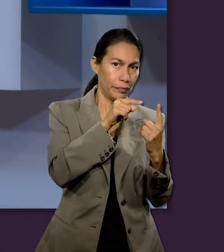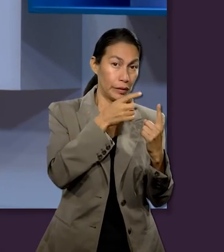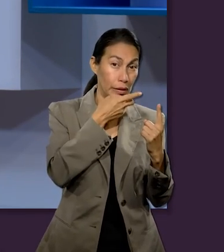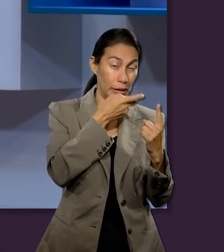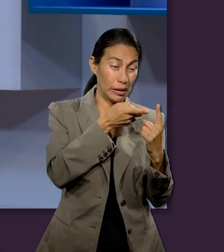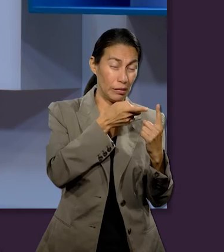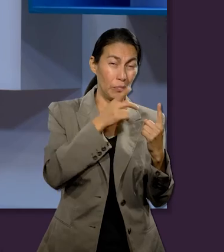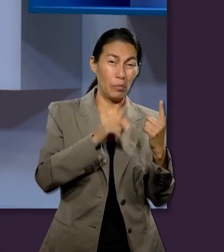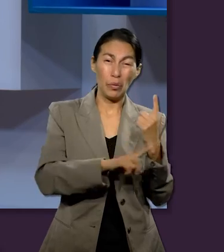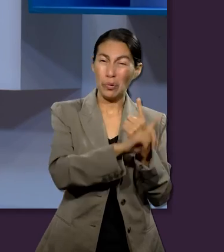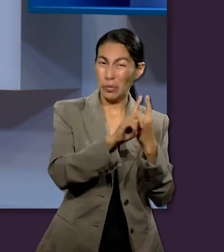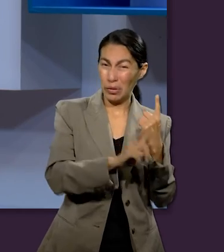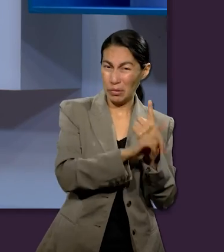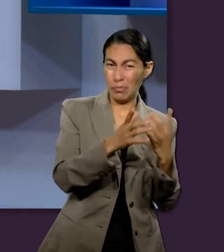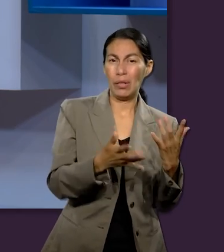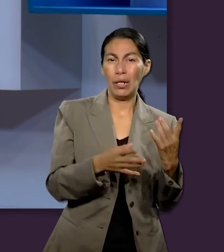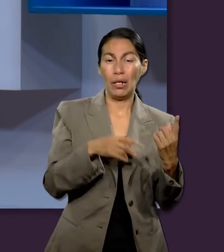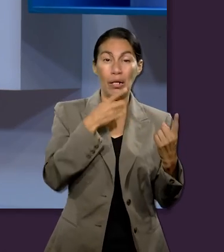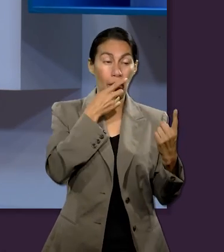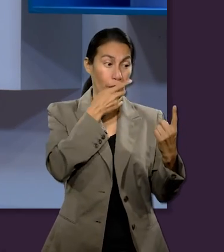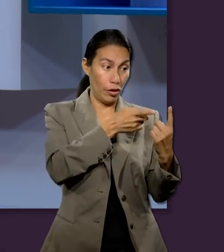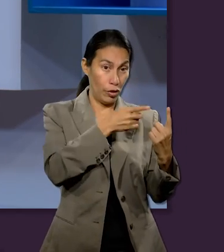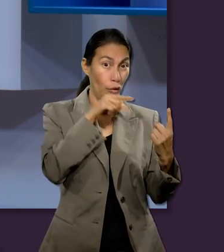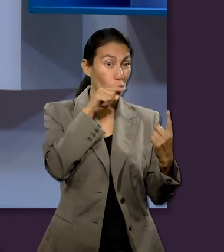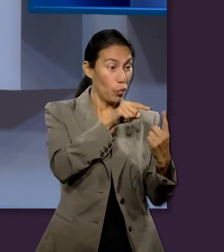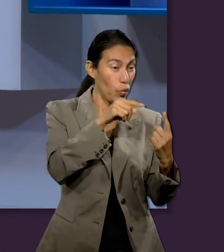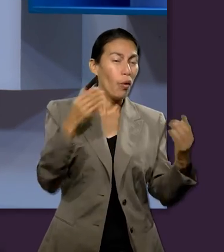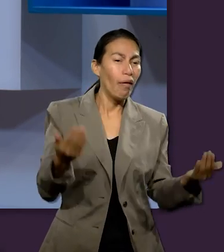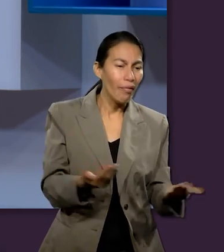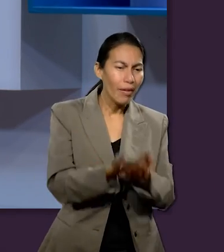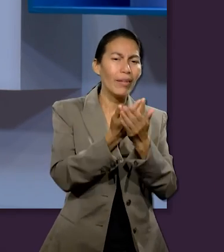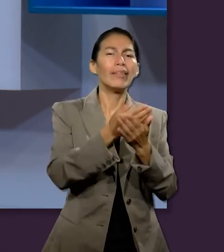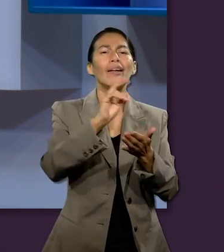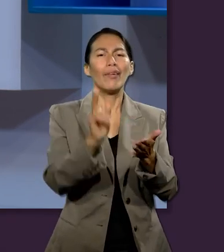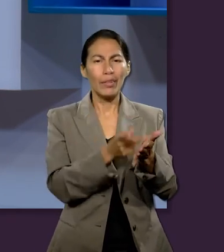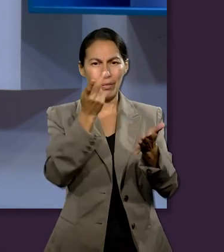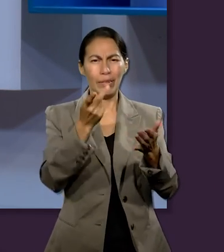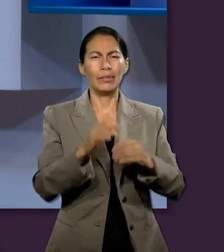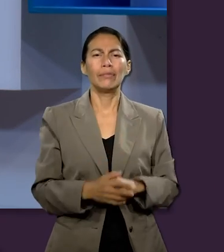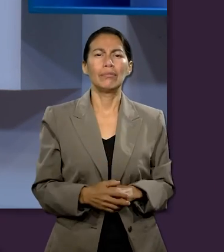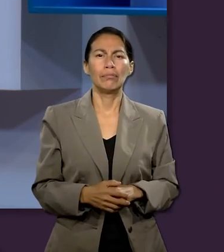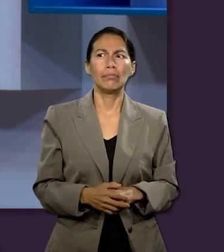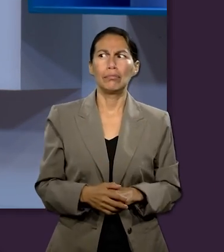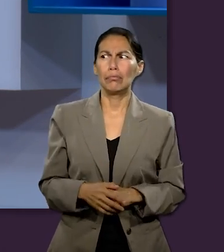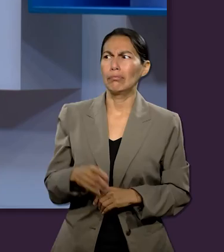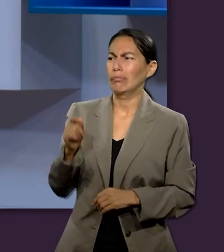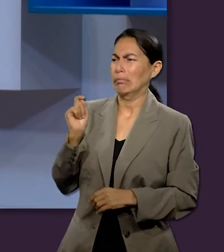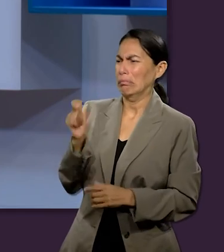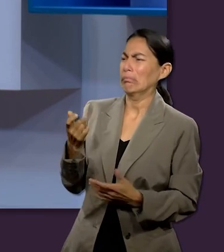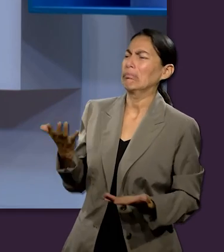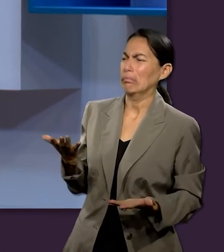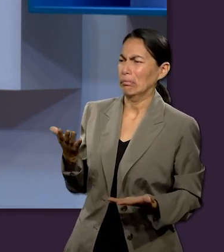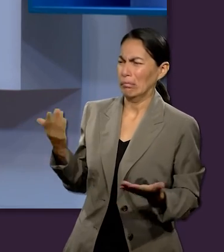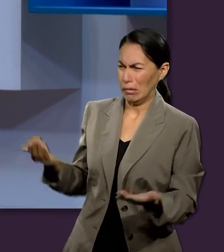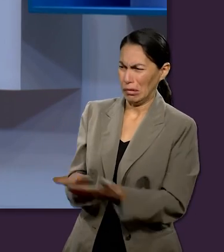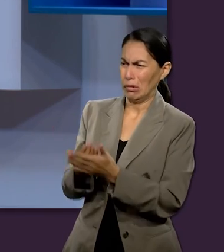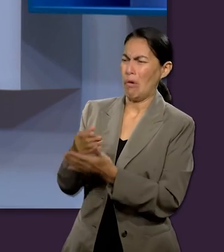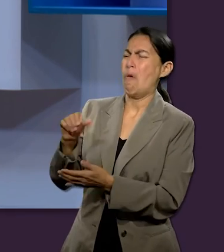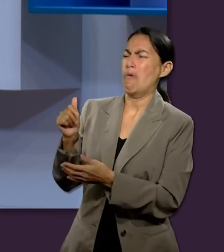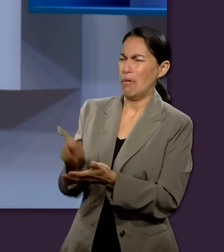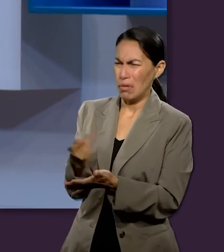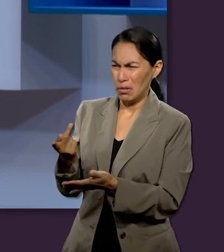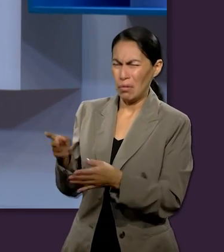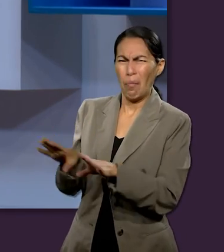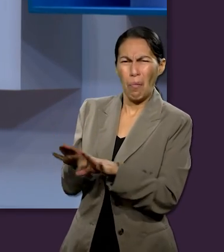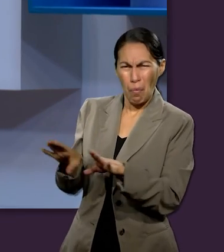Jesús fue directamente al problema más grande y le dijo tienes que nacer de nuevo